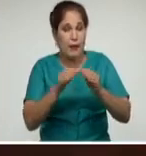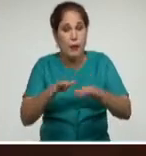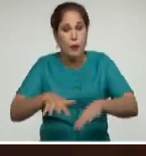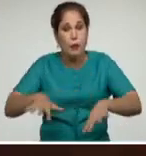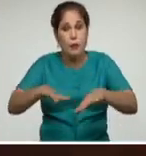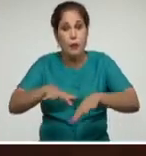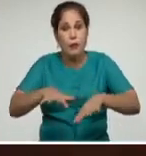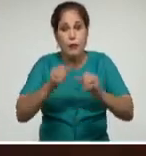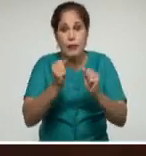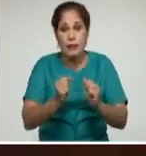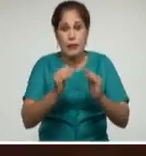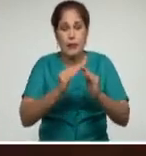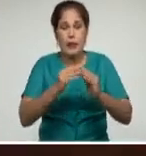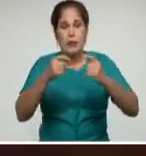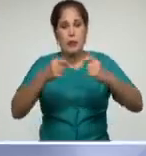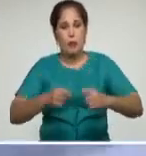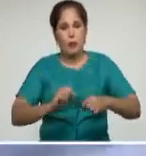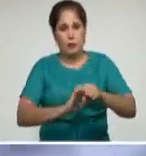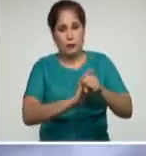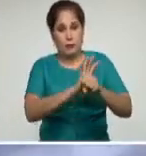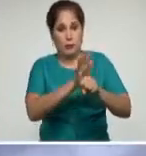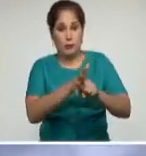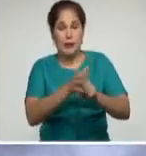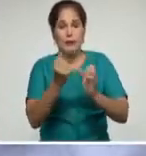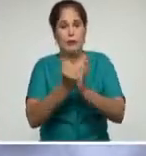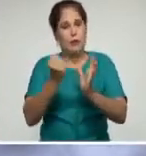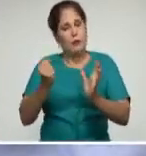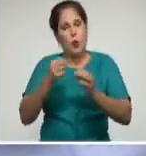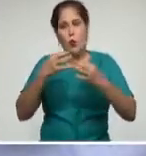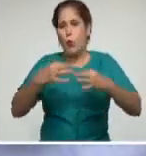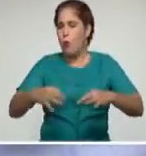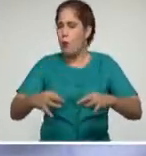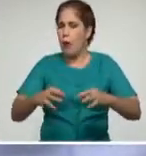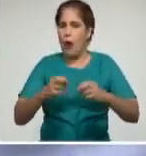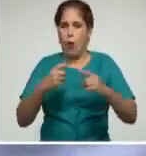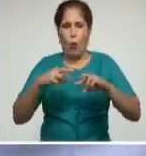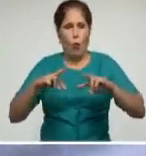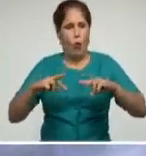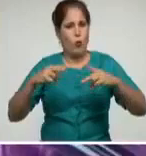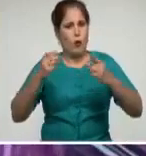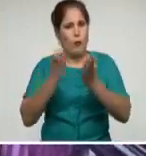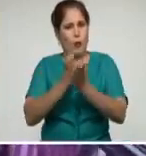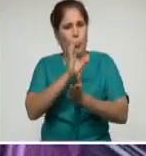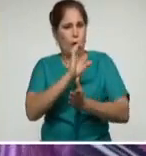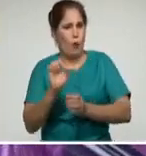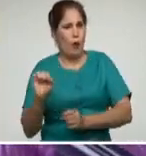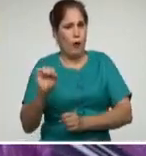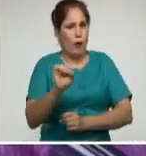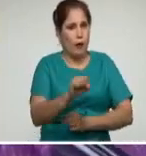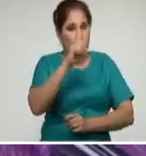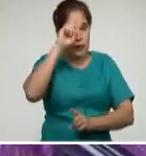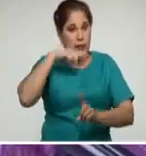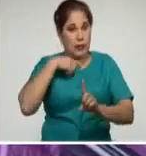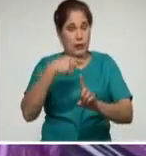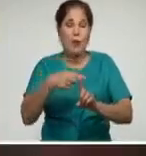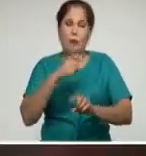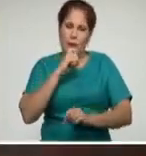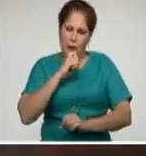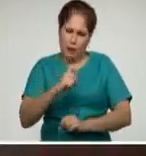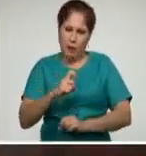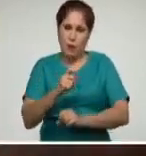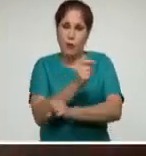de confinamiento impuestas por la pandemia y garantizar el normal retorno a las clases? Es este el desafío que hoy enfrenta la comunidad